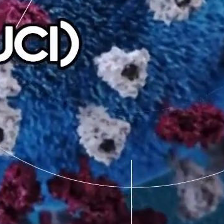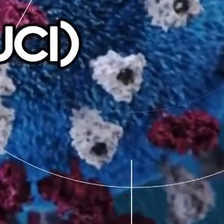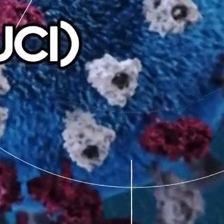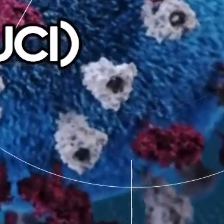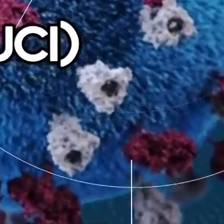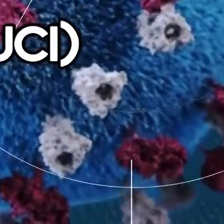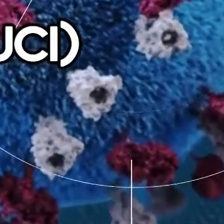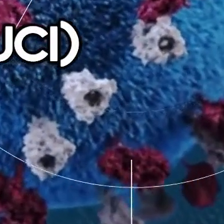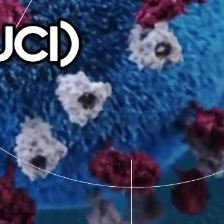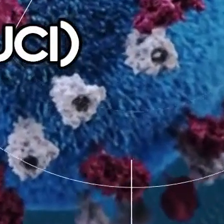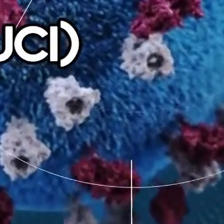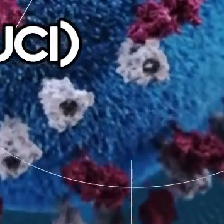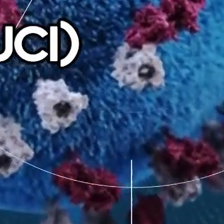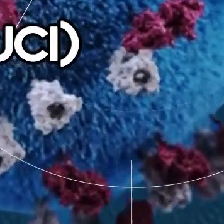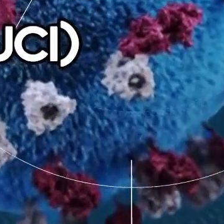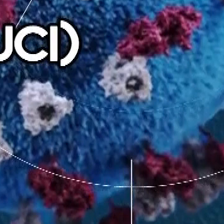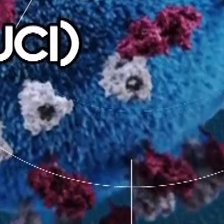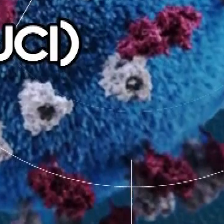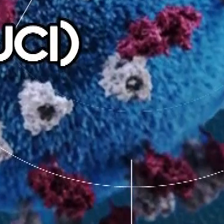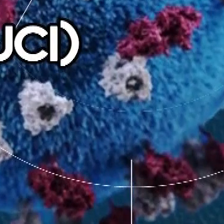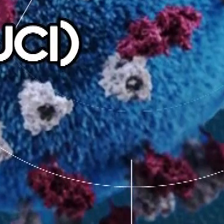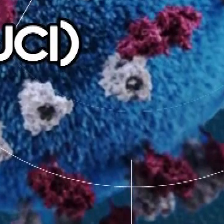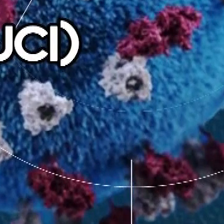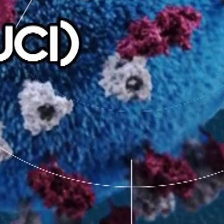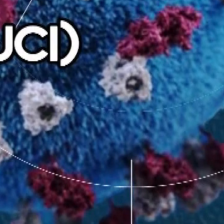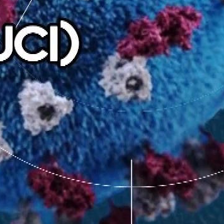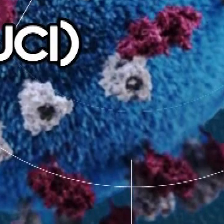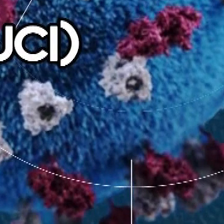UCI y lamentablemente 12 fallecimientos.